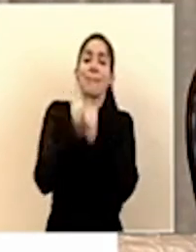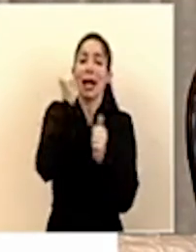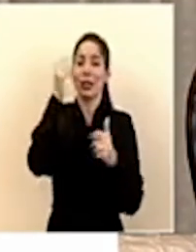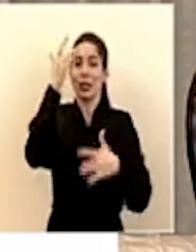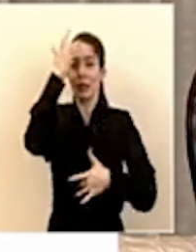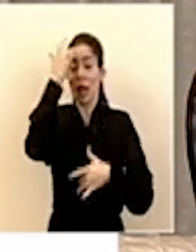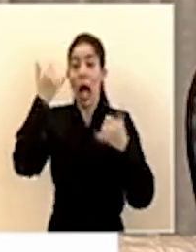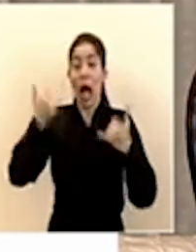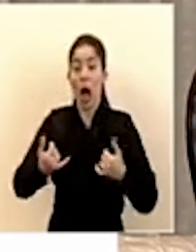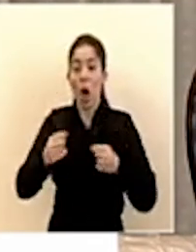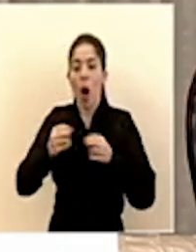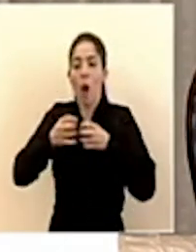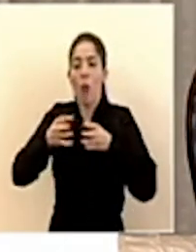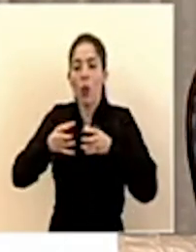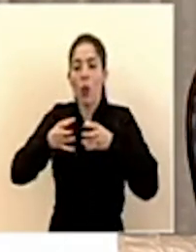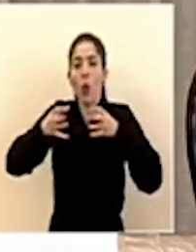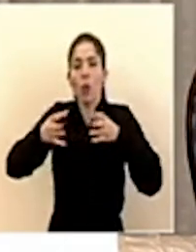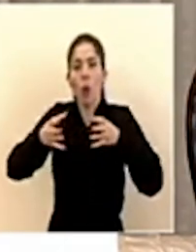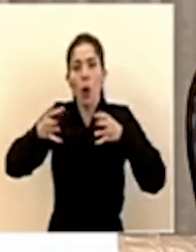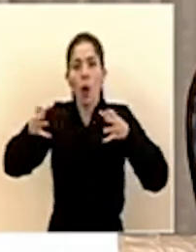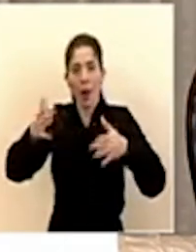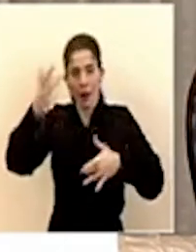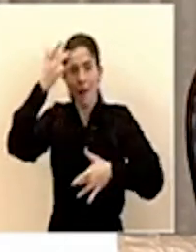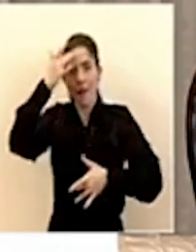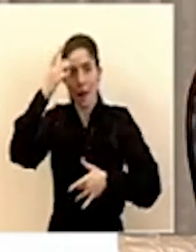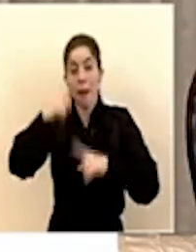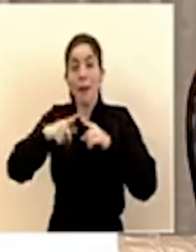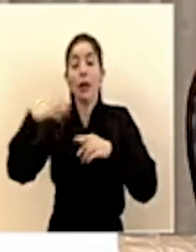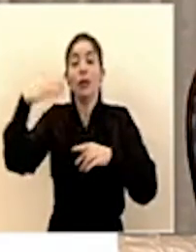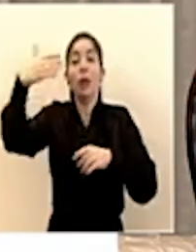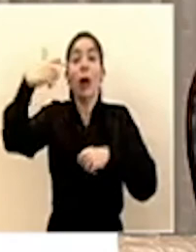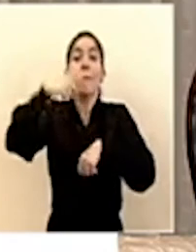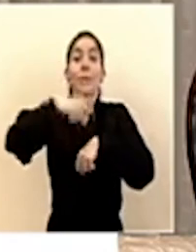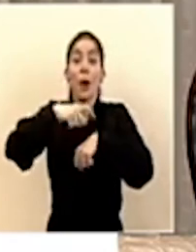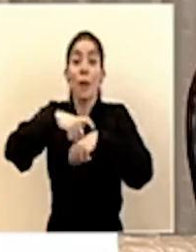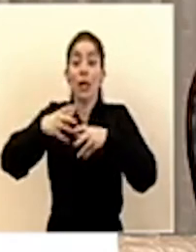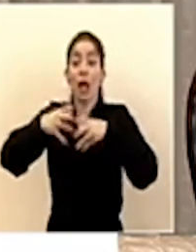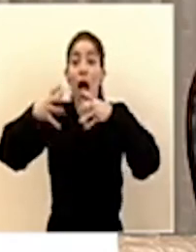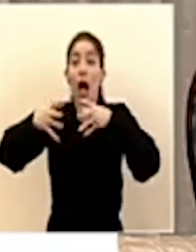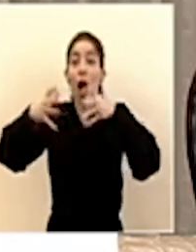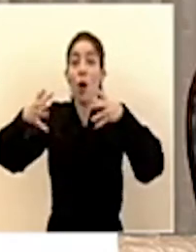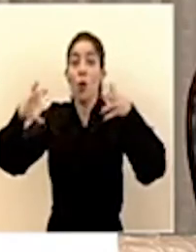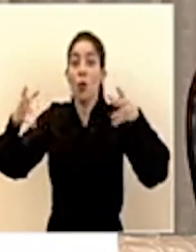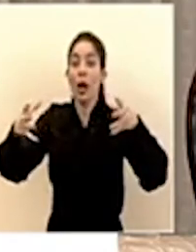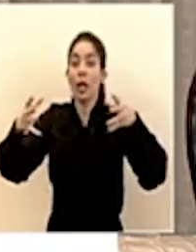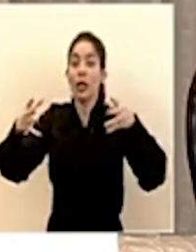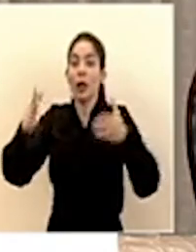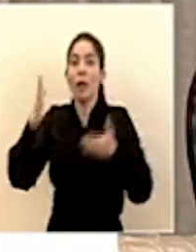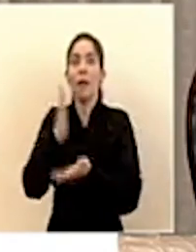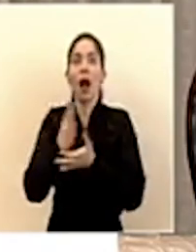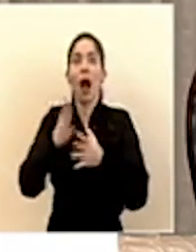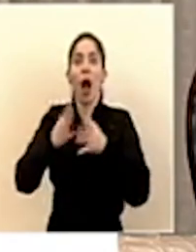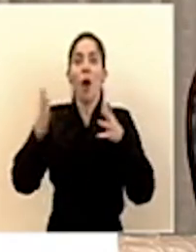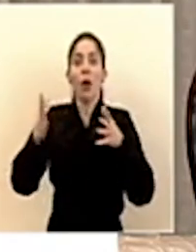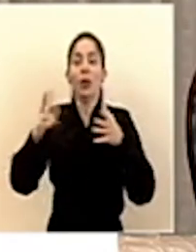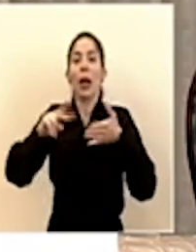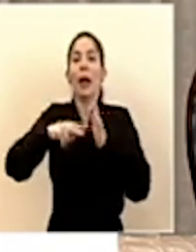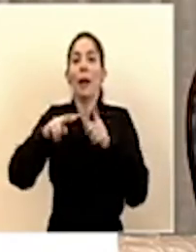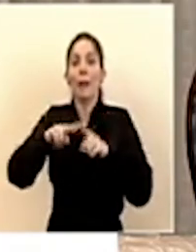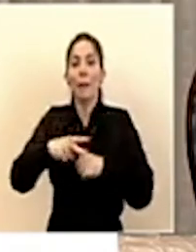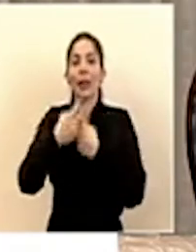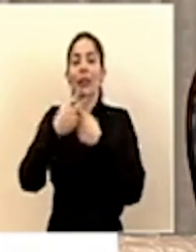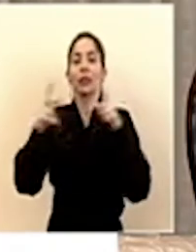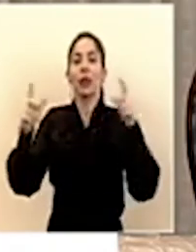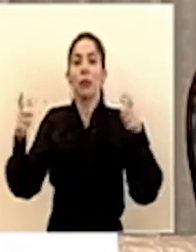hemos llevado aumento de casos aumento de casos y va a llegar un momento en que ya ese aumento no va a ocurrir más empieza a haber más bien